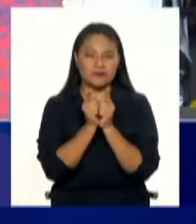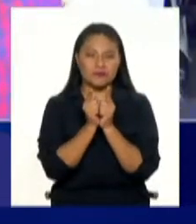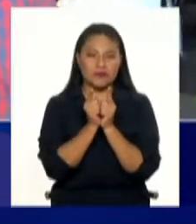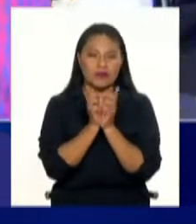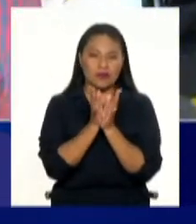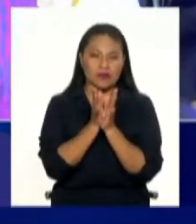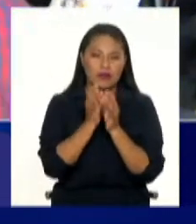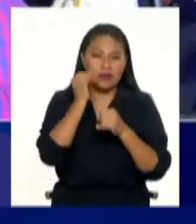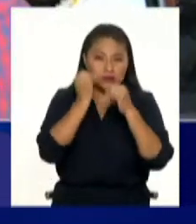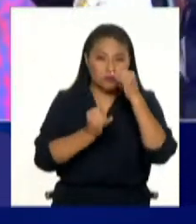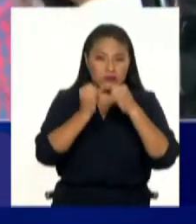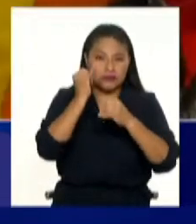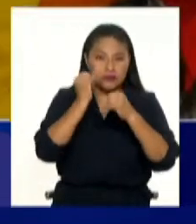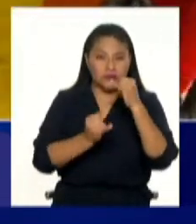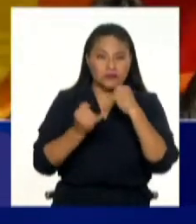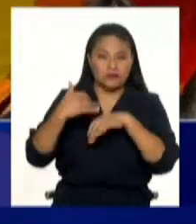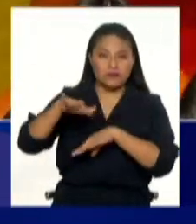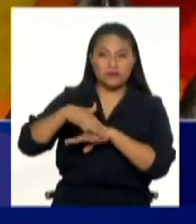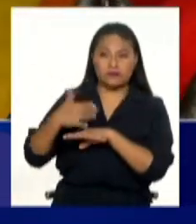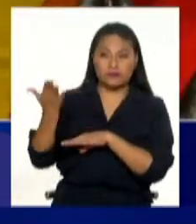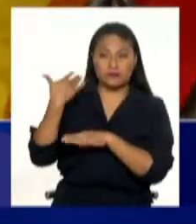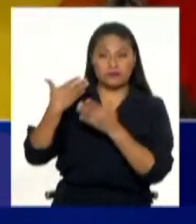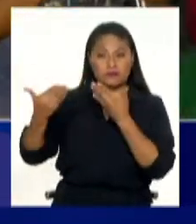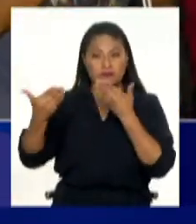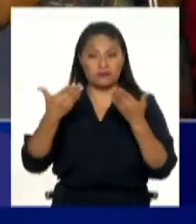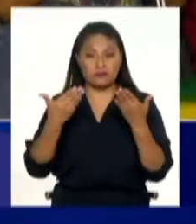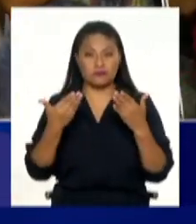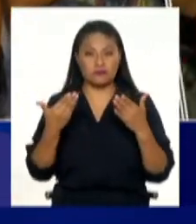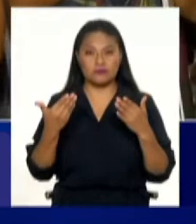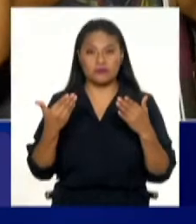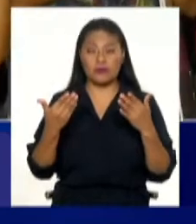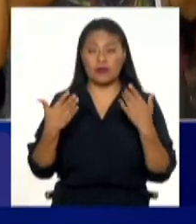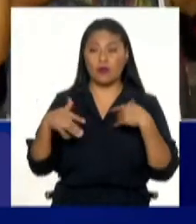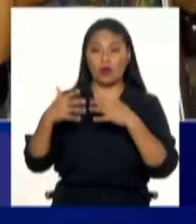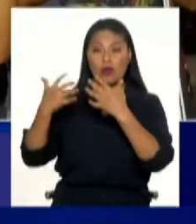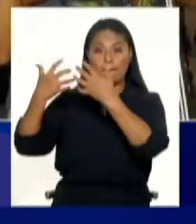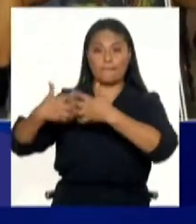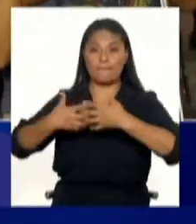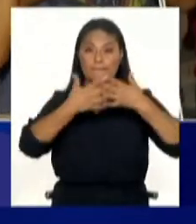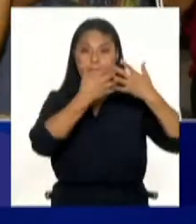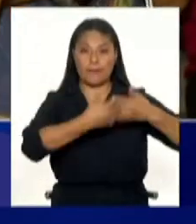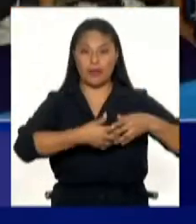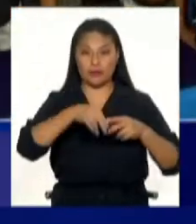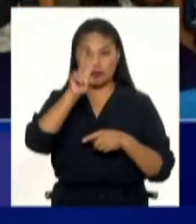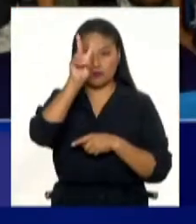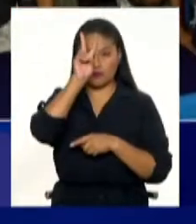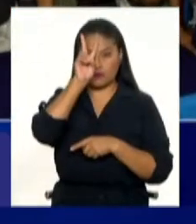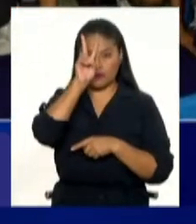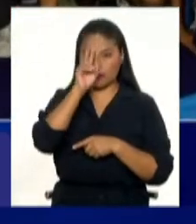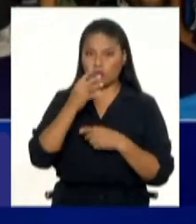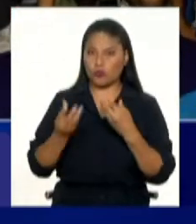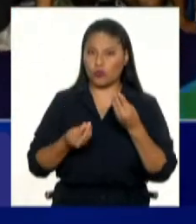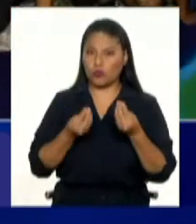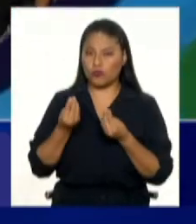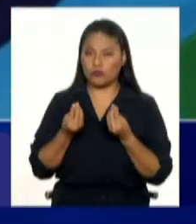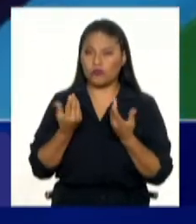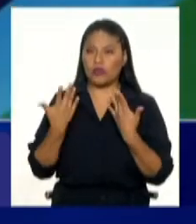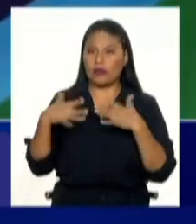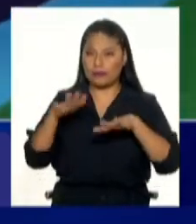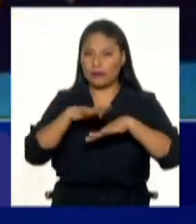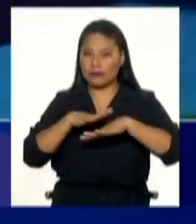y hay que destacar es que, a diferencia de lo que está pasando con las personas, las empresas en el Perú se han tomado muy en serio este asunto y hay